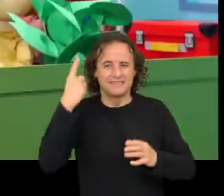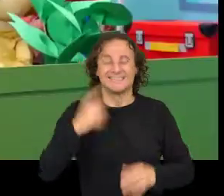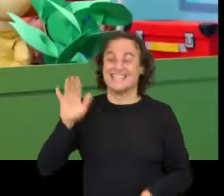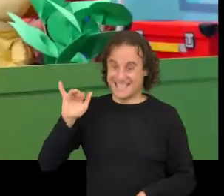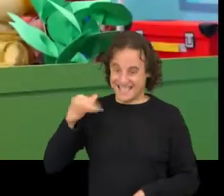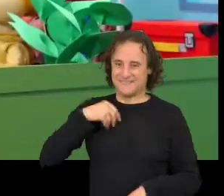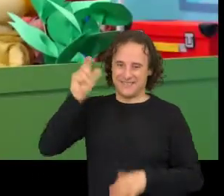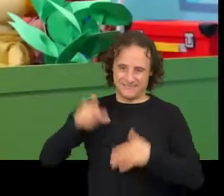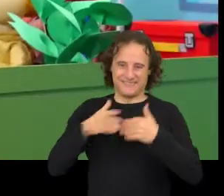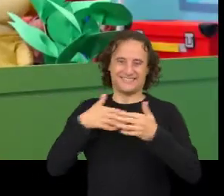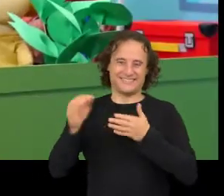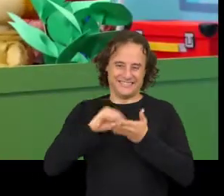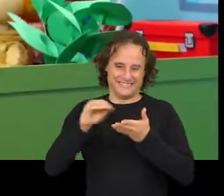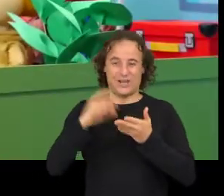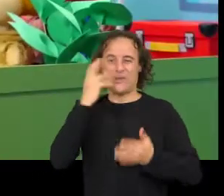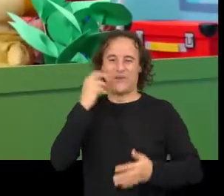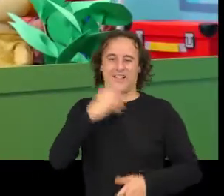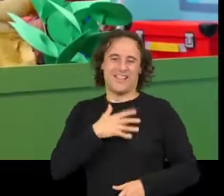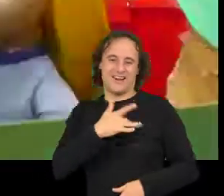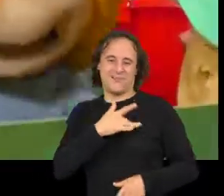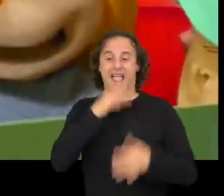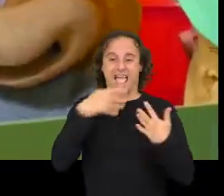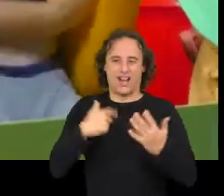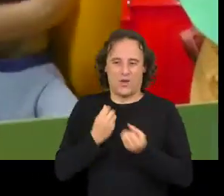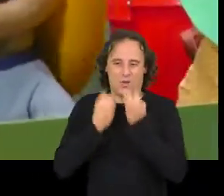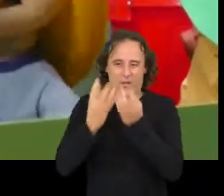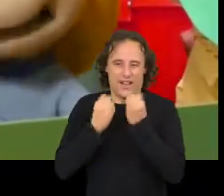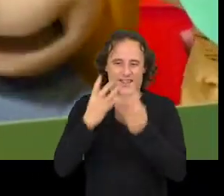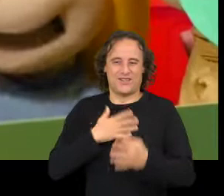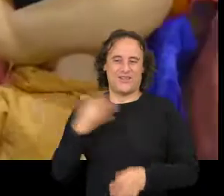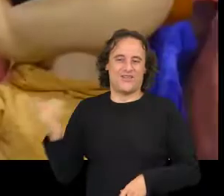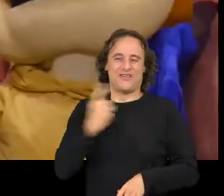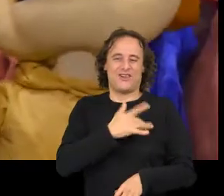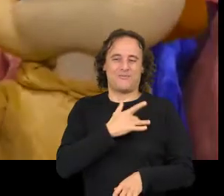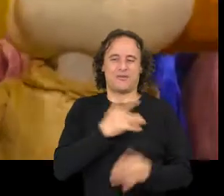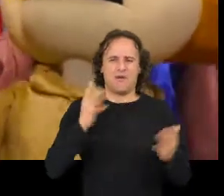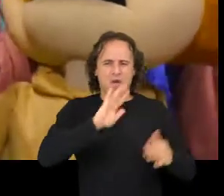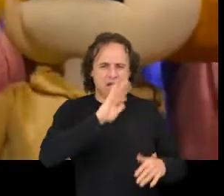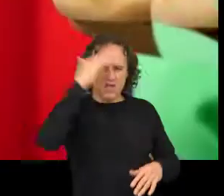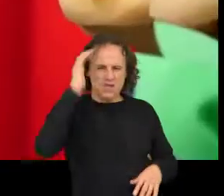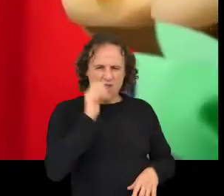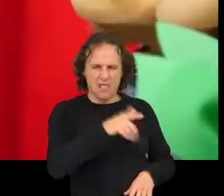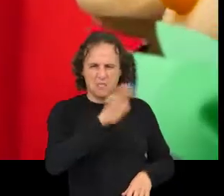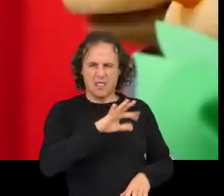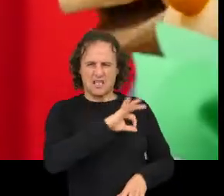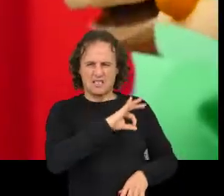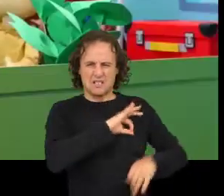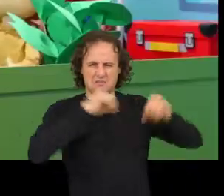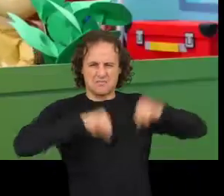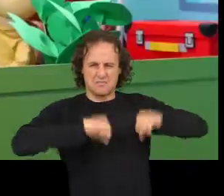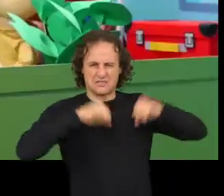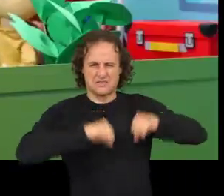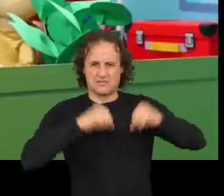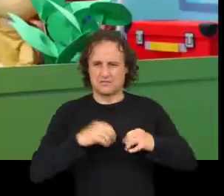amor Eu vou contar un Oh, Sonia, pareces un señor Si,